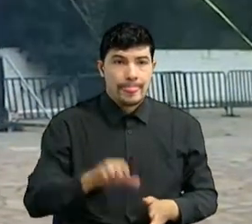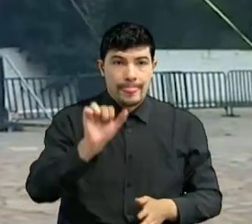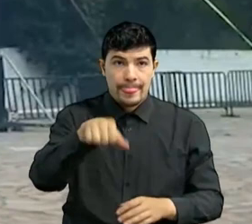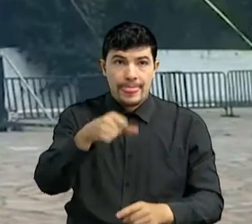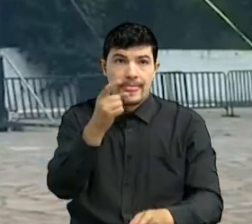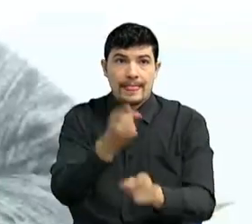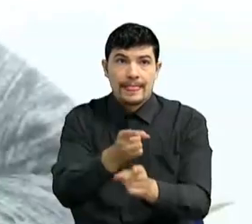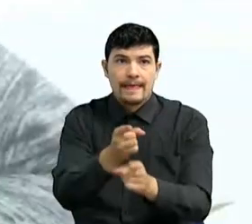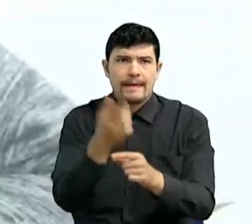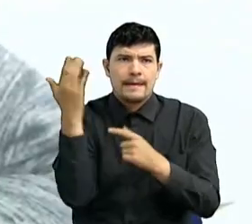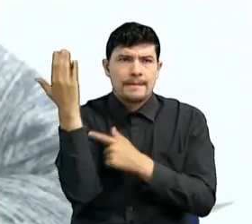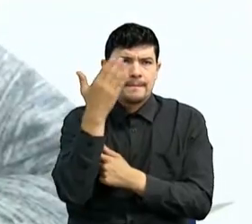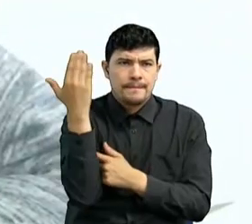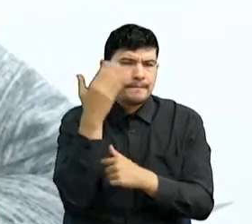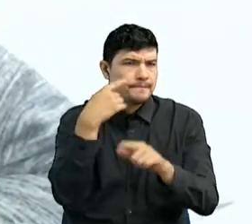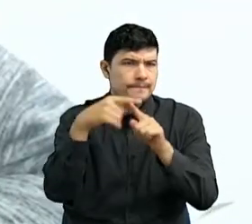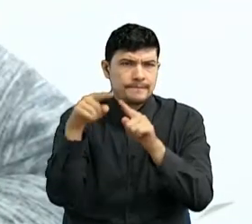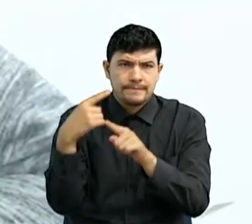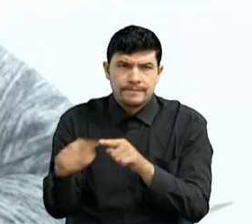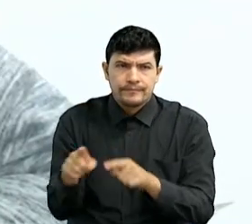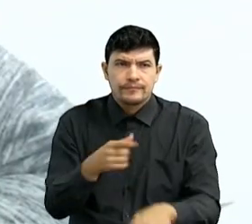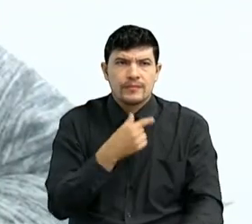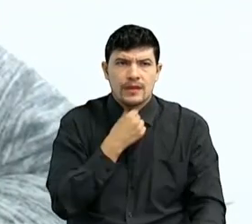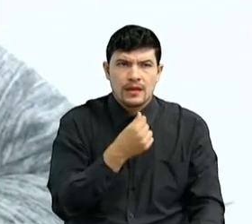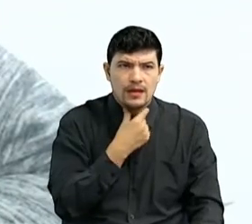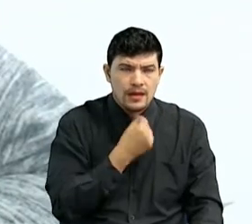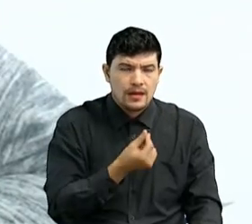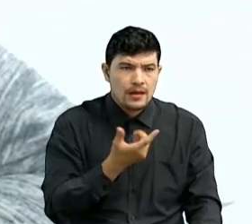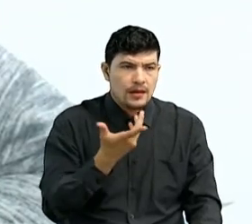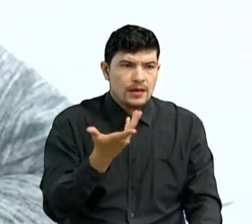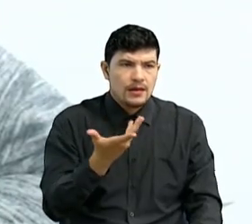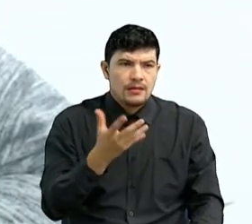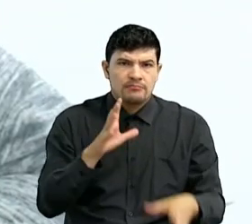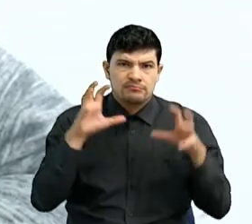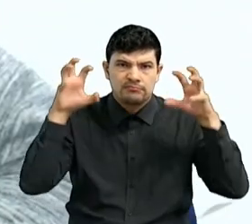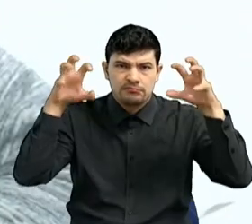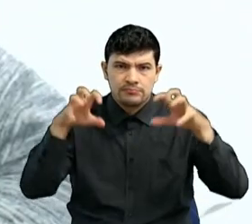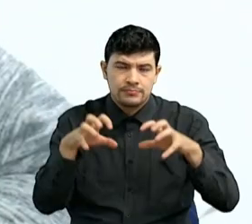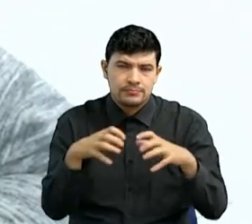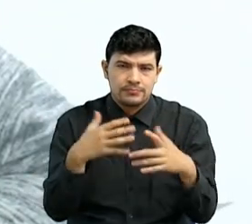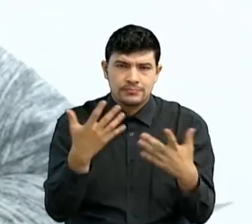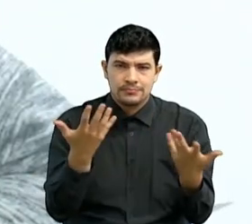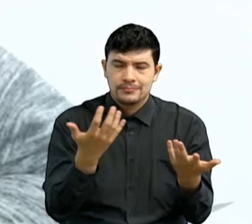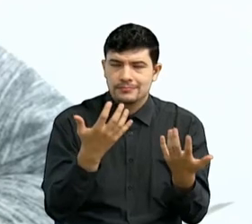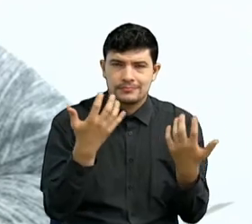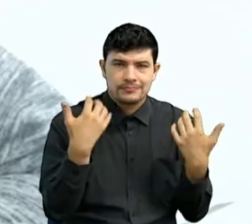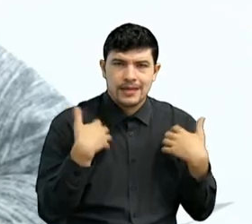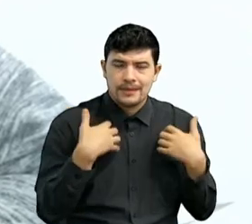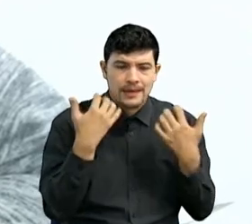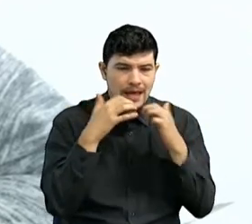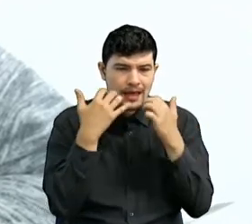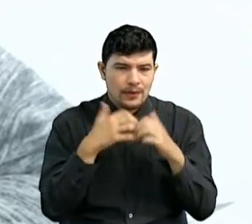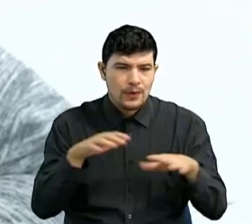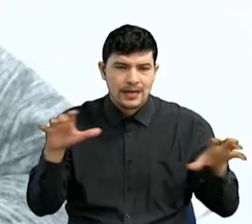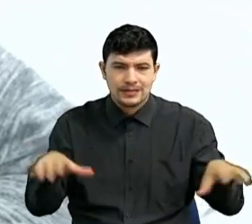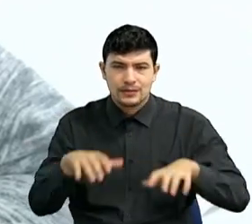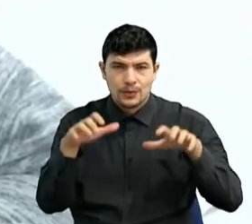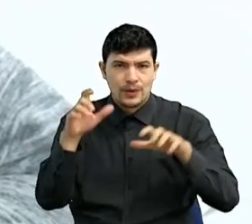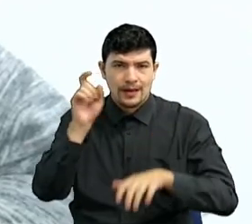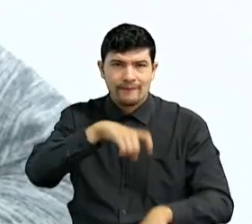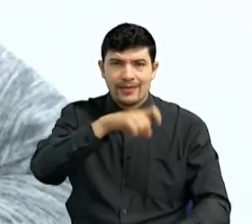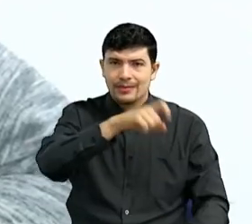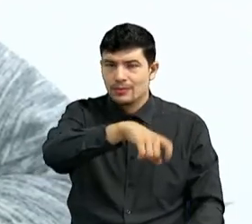a tener películas de todos los géneros. Comedia, suspenso, terror, drama, acción, aventura.